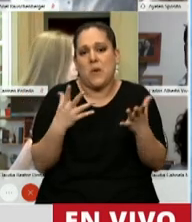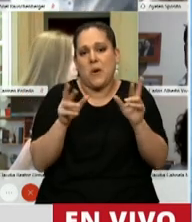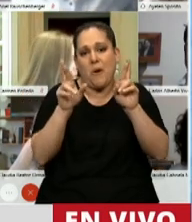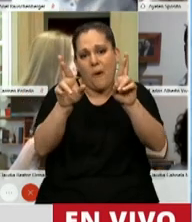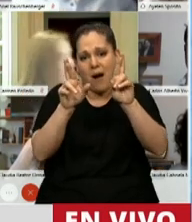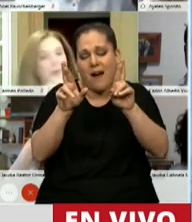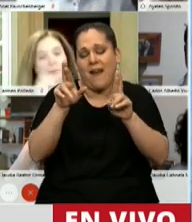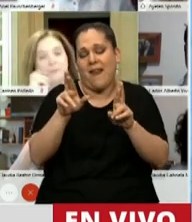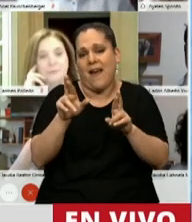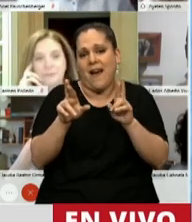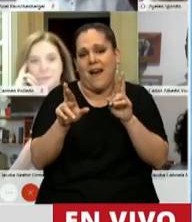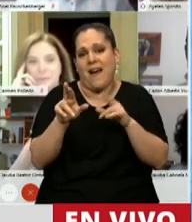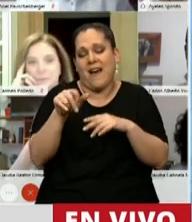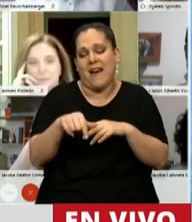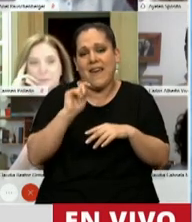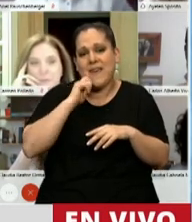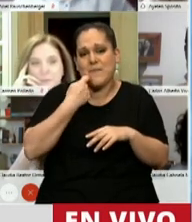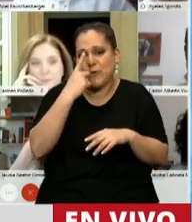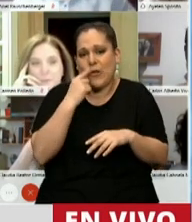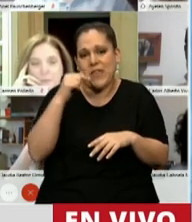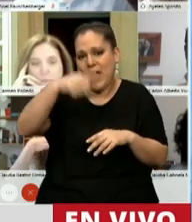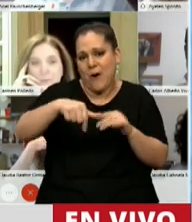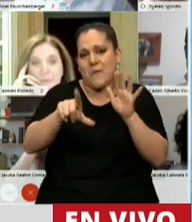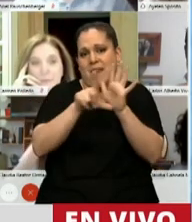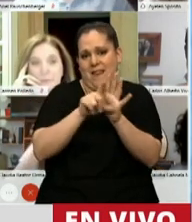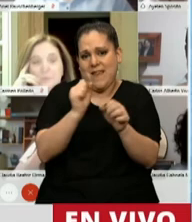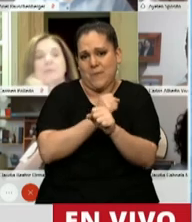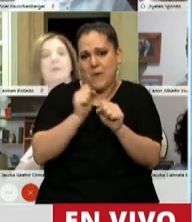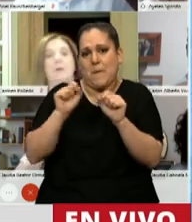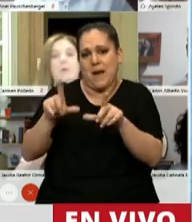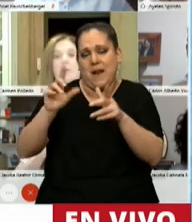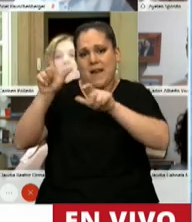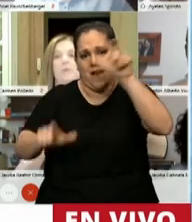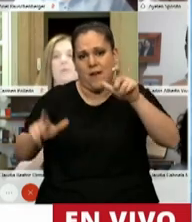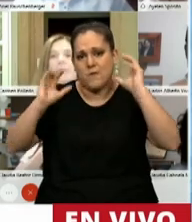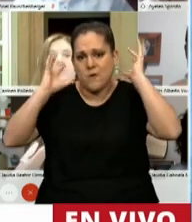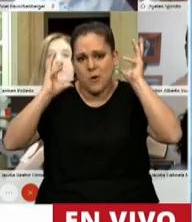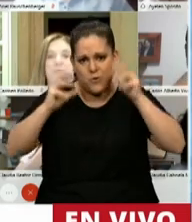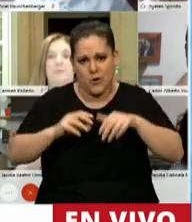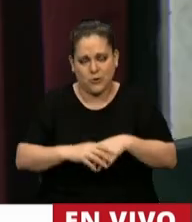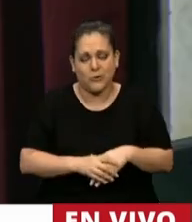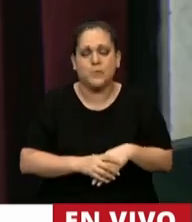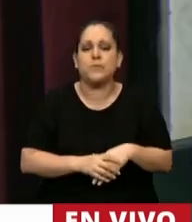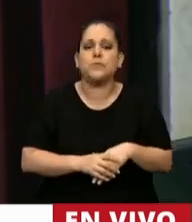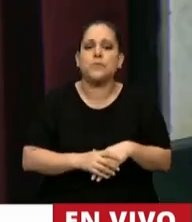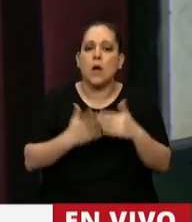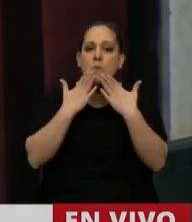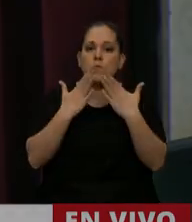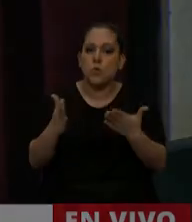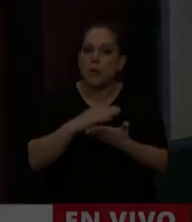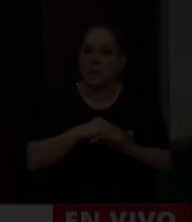este hermoso día para estos fonaudiologos. Muchas gracias, diputada.